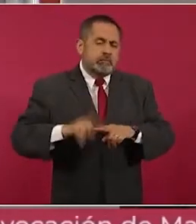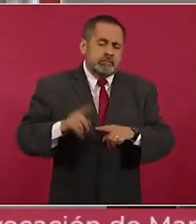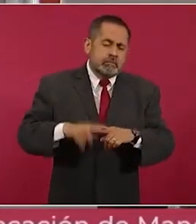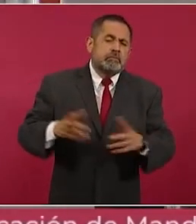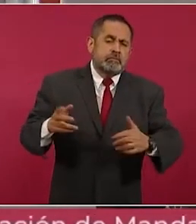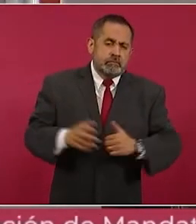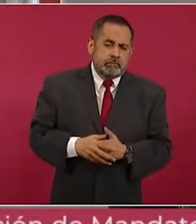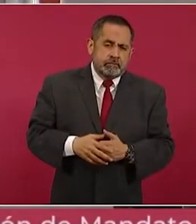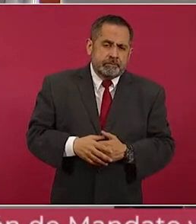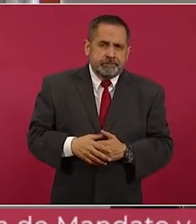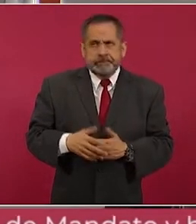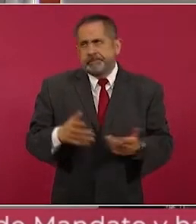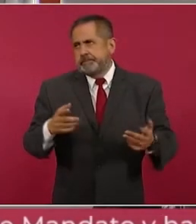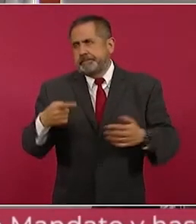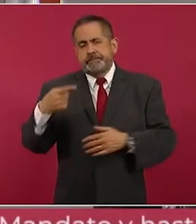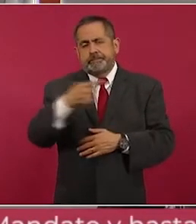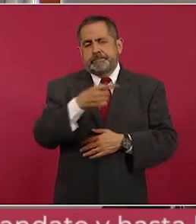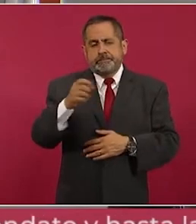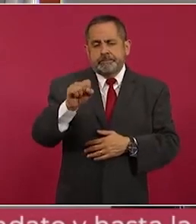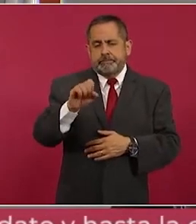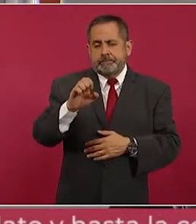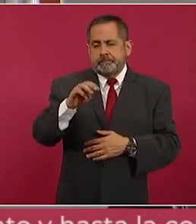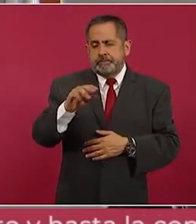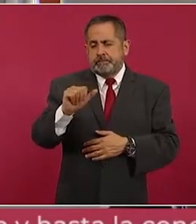en la Secretaría de Medio Ambiente?